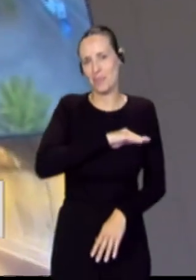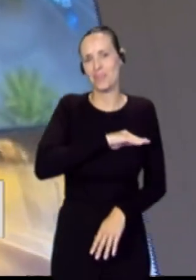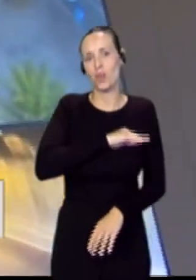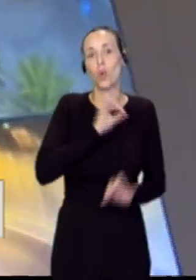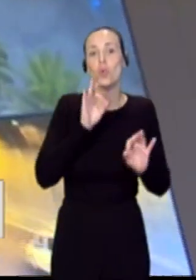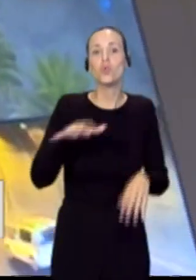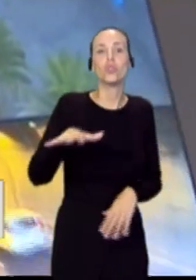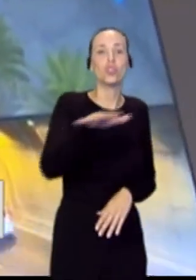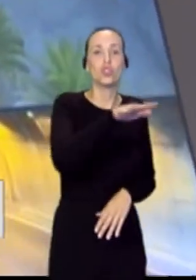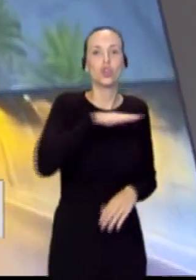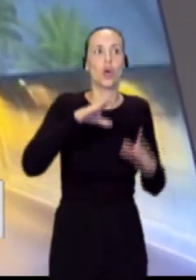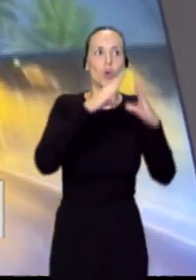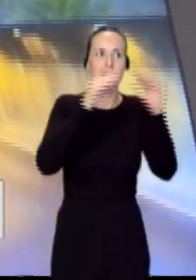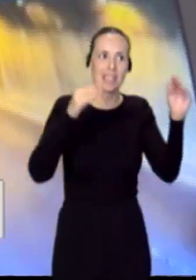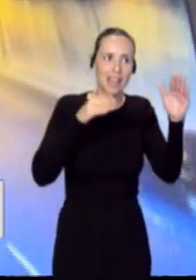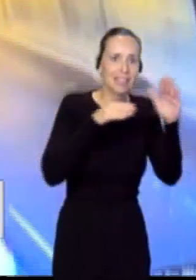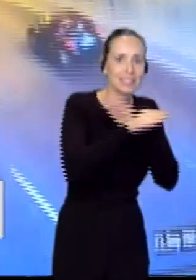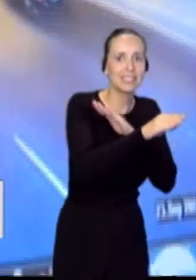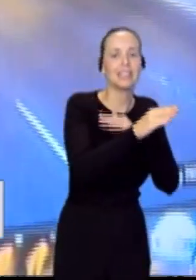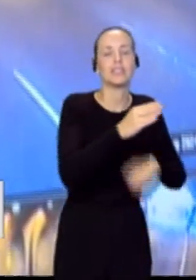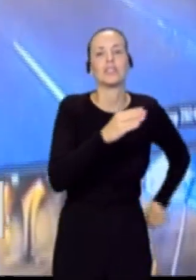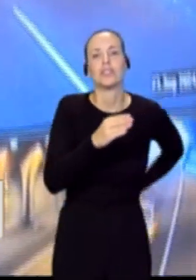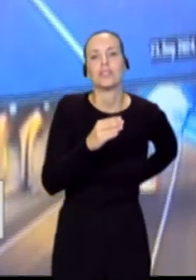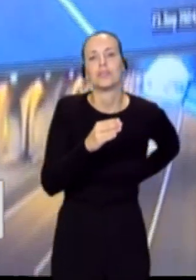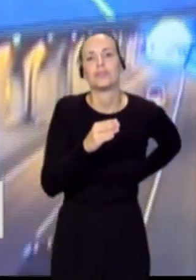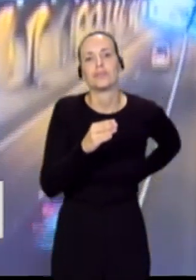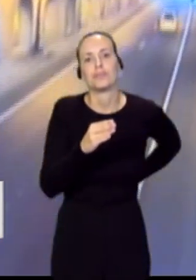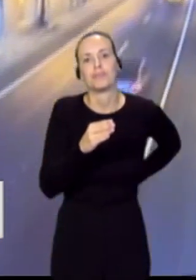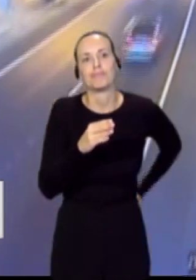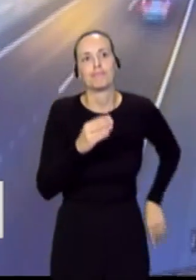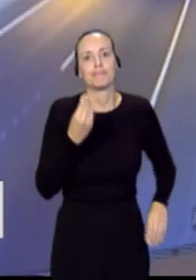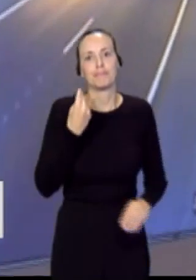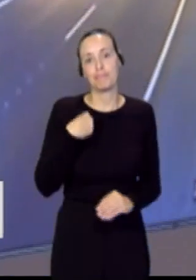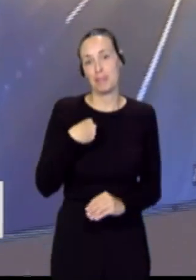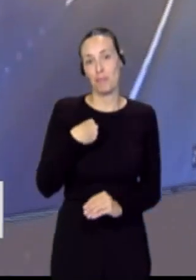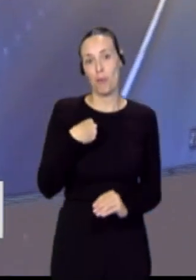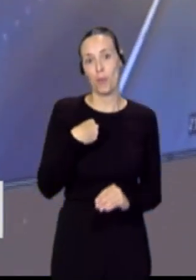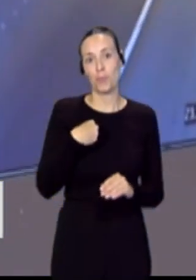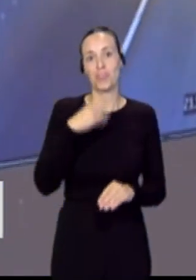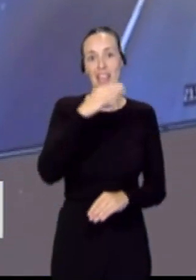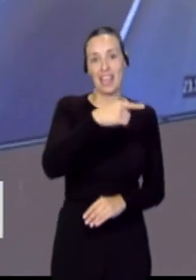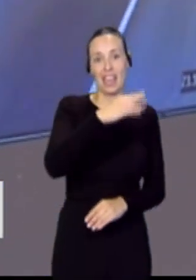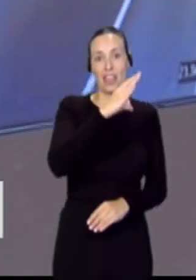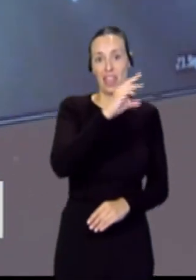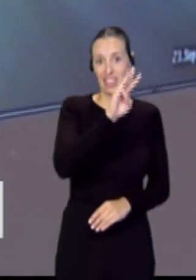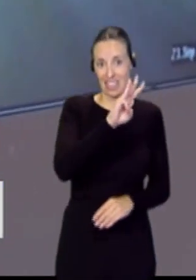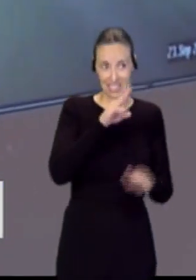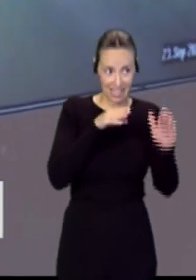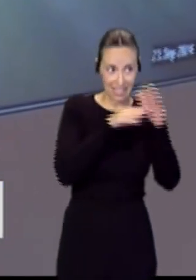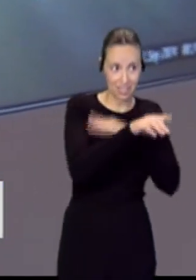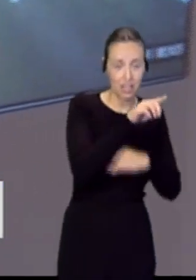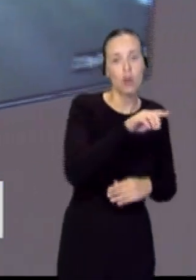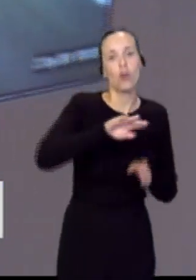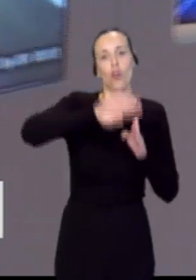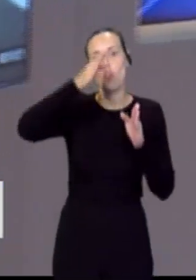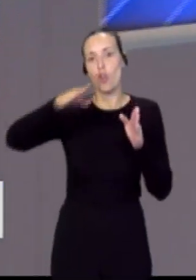todo acceso a la universidad, lo que es la entrada a través de la S3 y la zona del Lomo